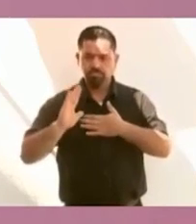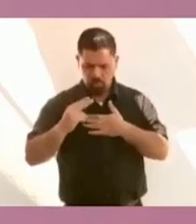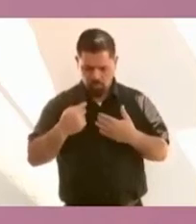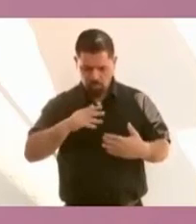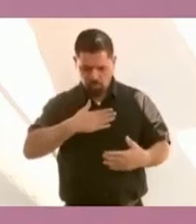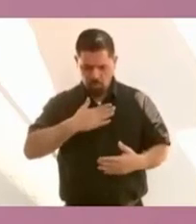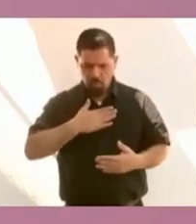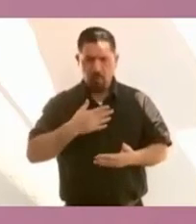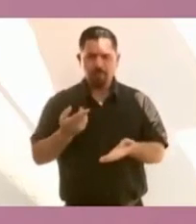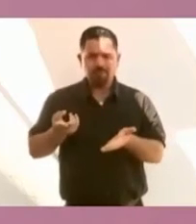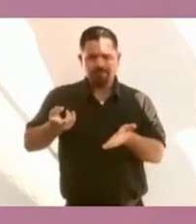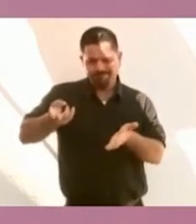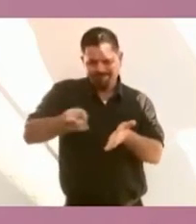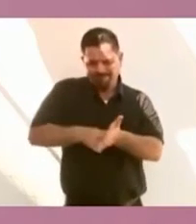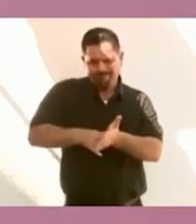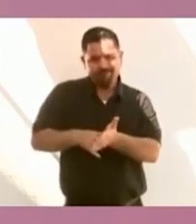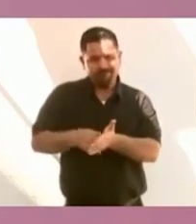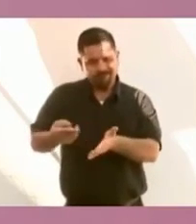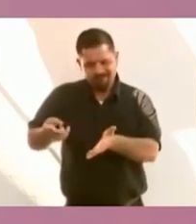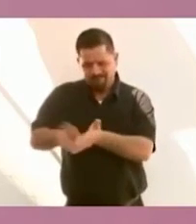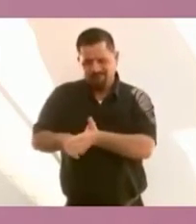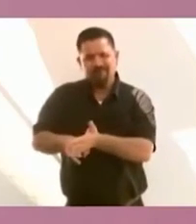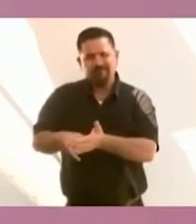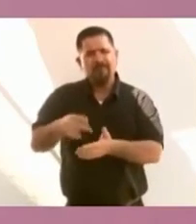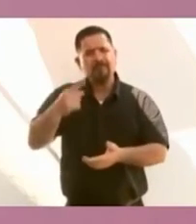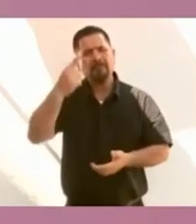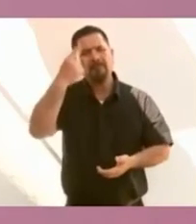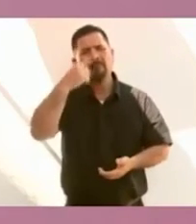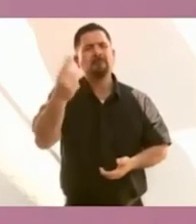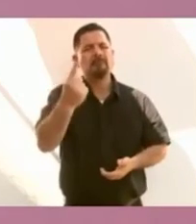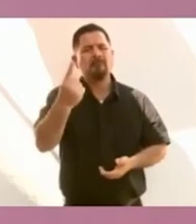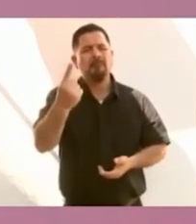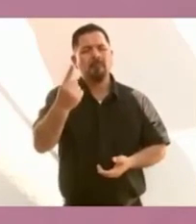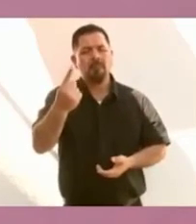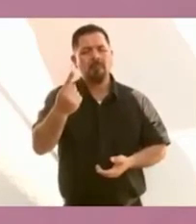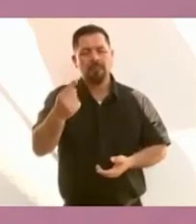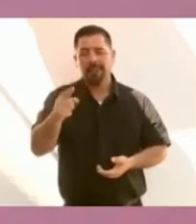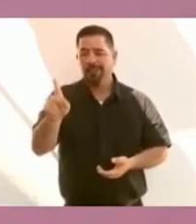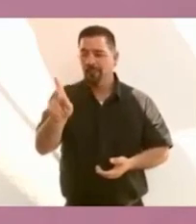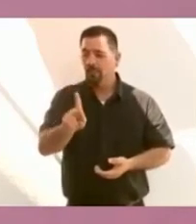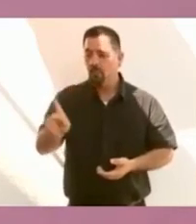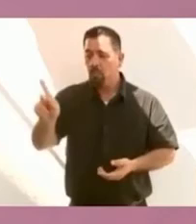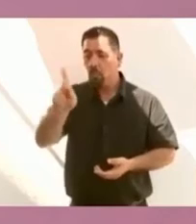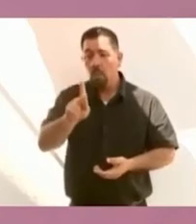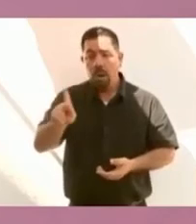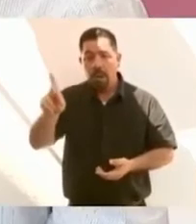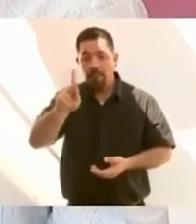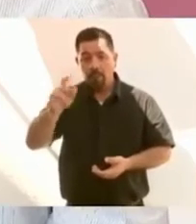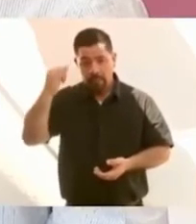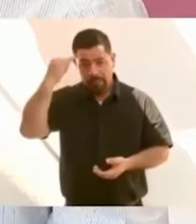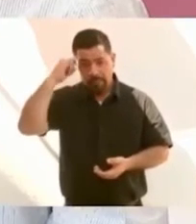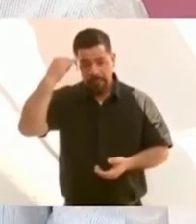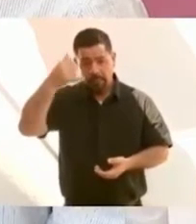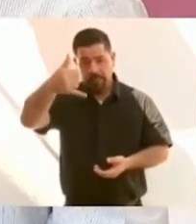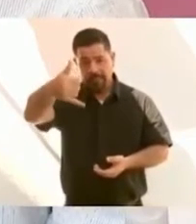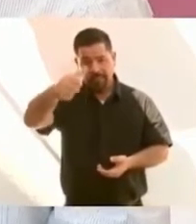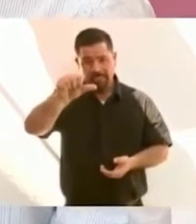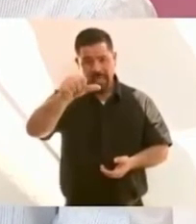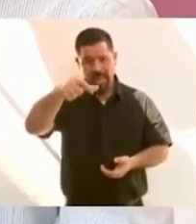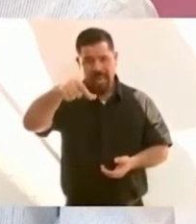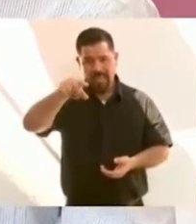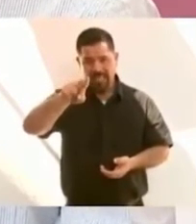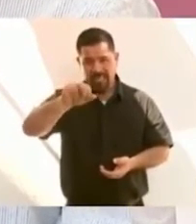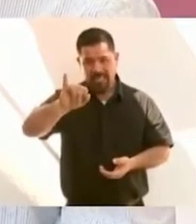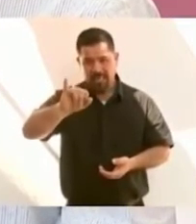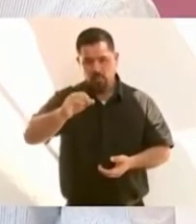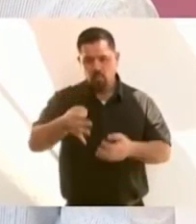haya justicia en los pueblos yaquis, en